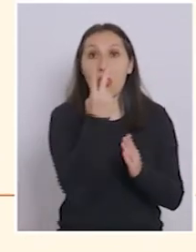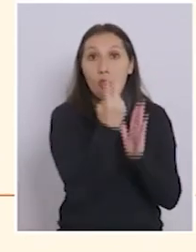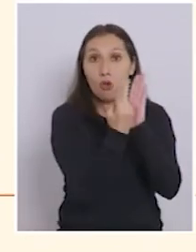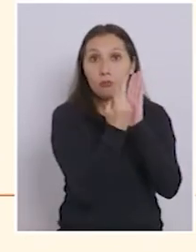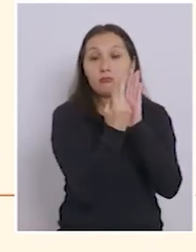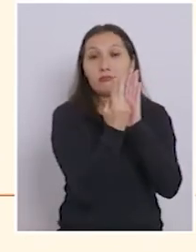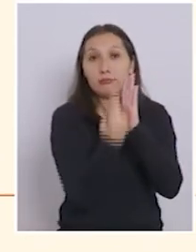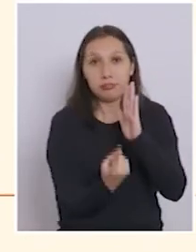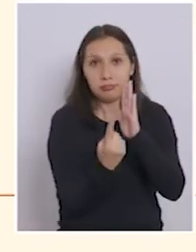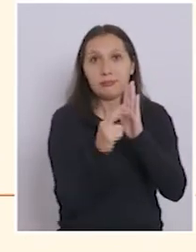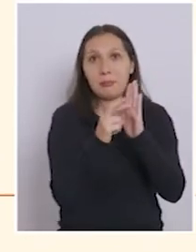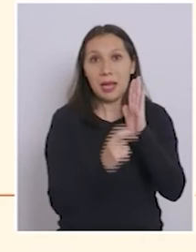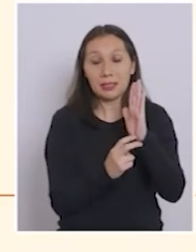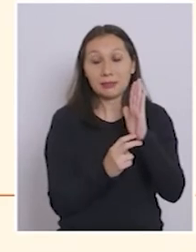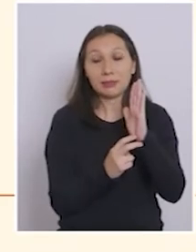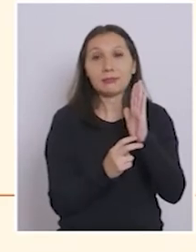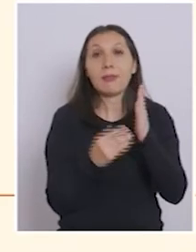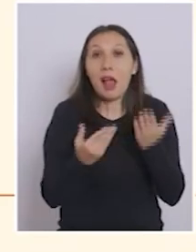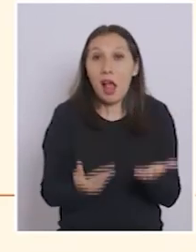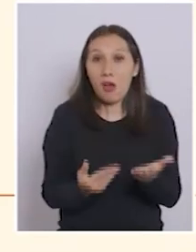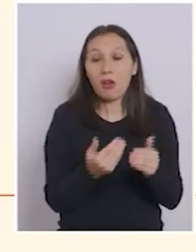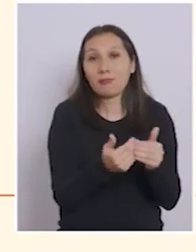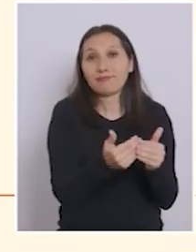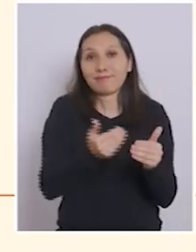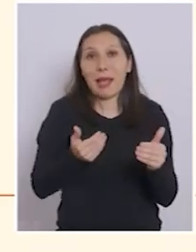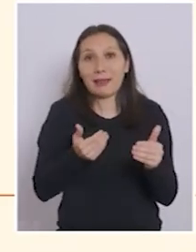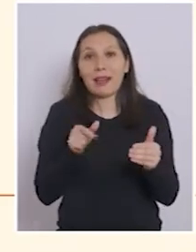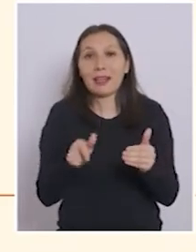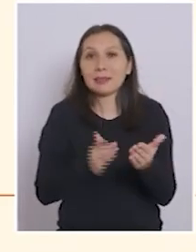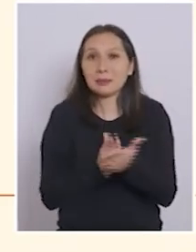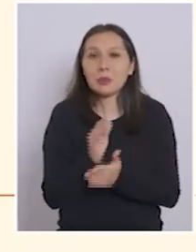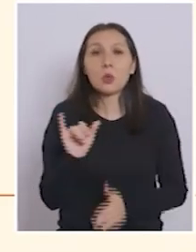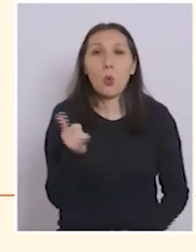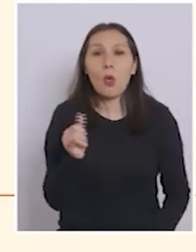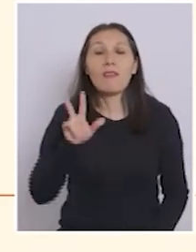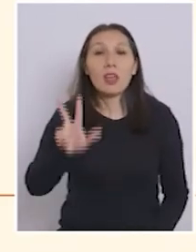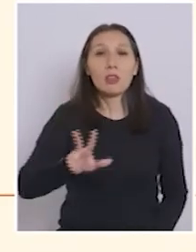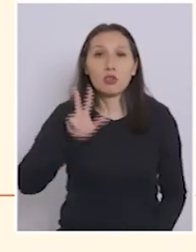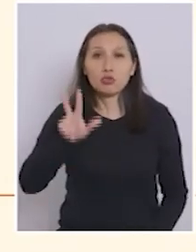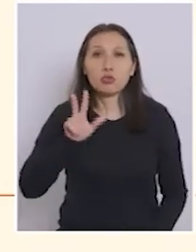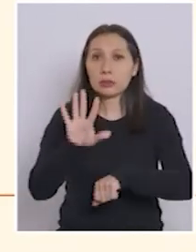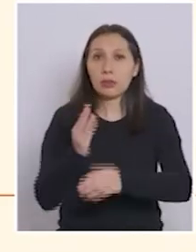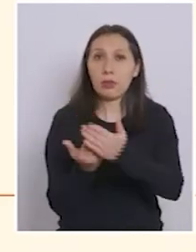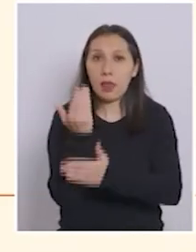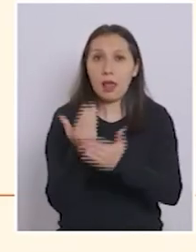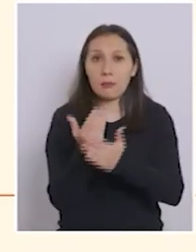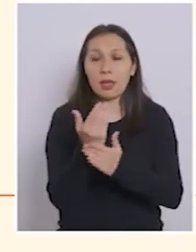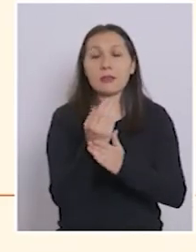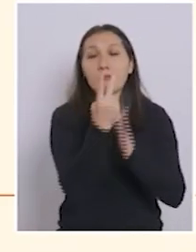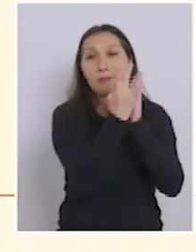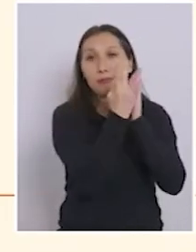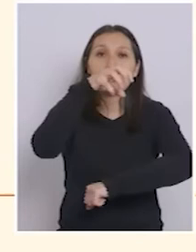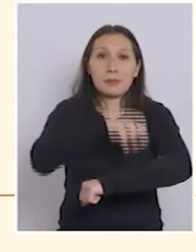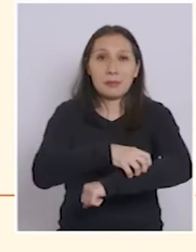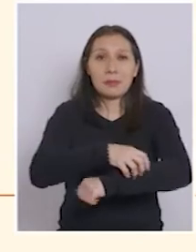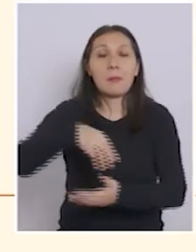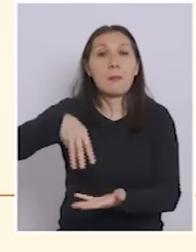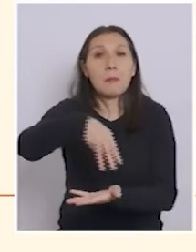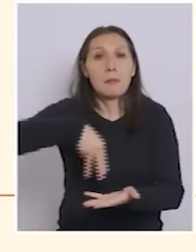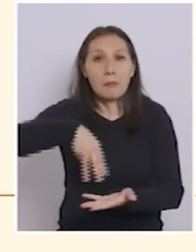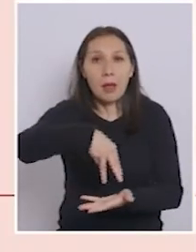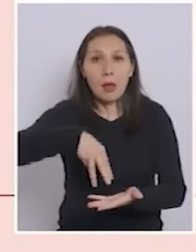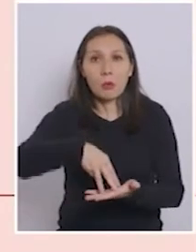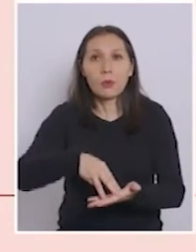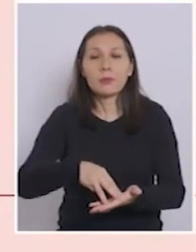a cuarentena. Esto es también desde el día jueves 18 a las 5 de la mañana. En la región del Maule, las